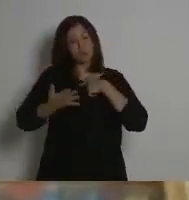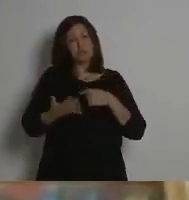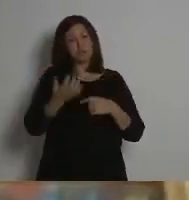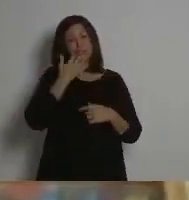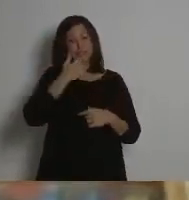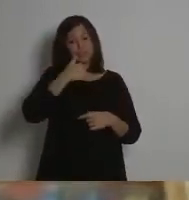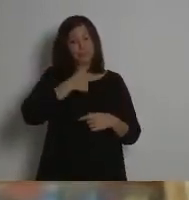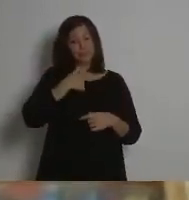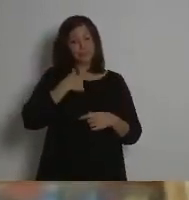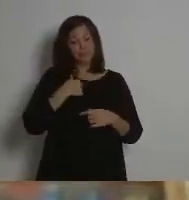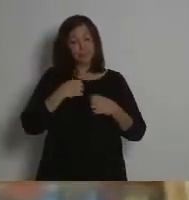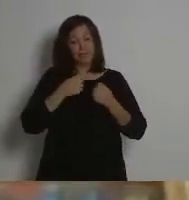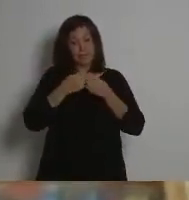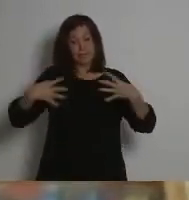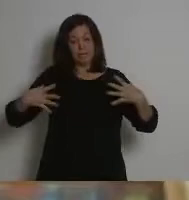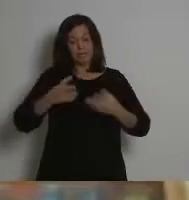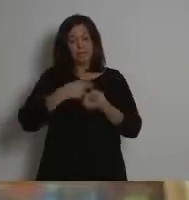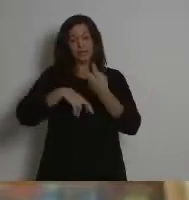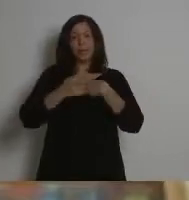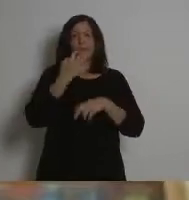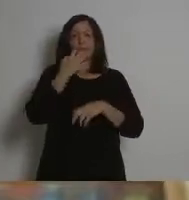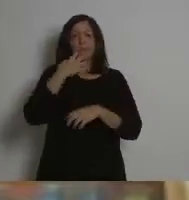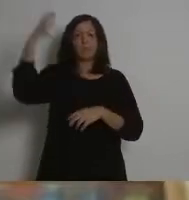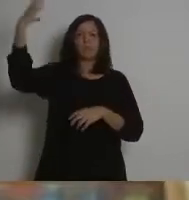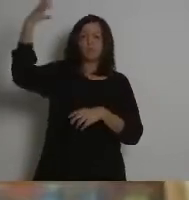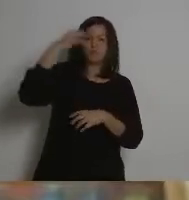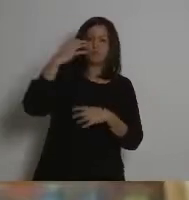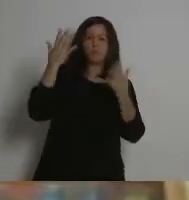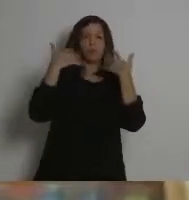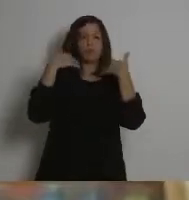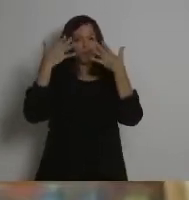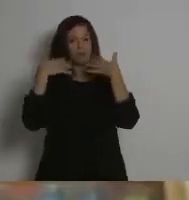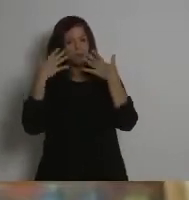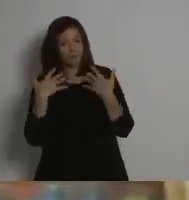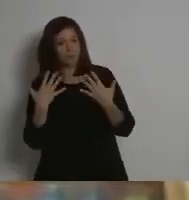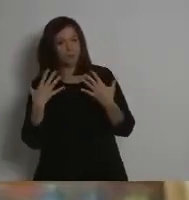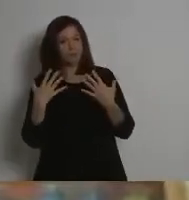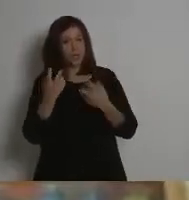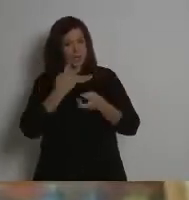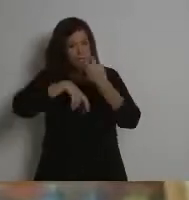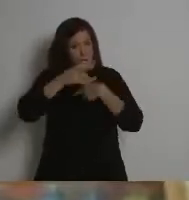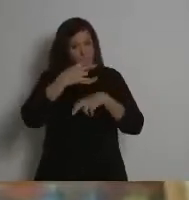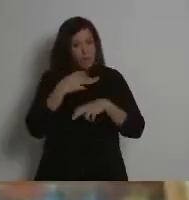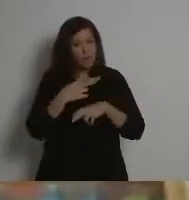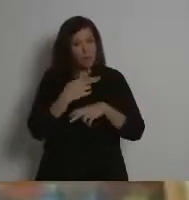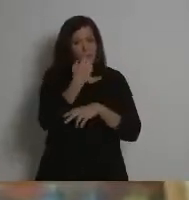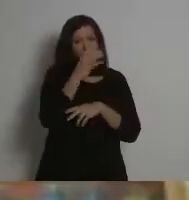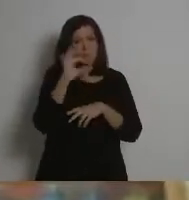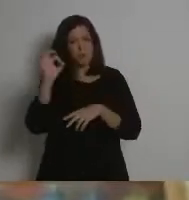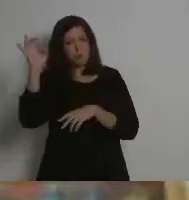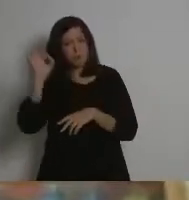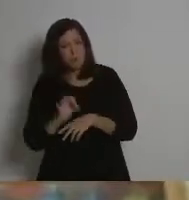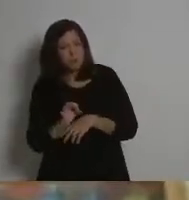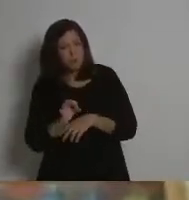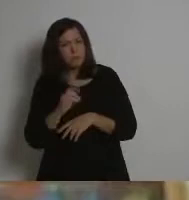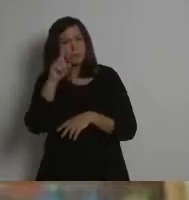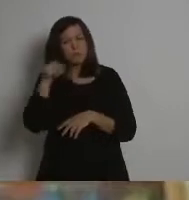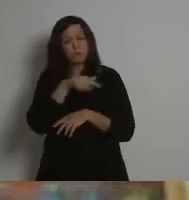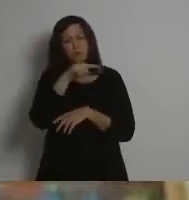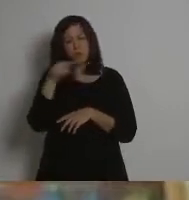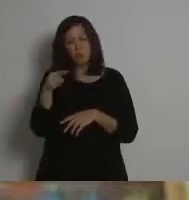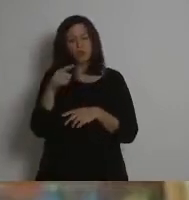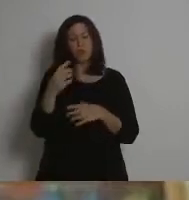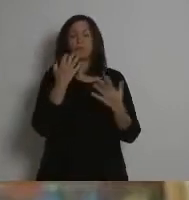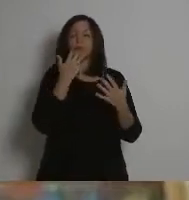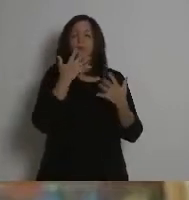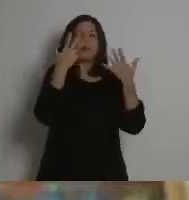estas energías renovables, la solar, la eólica, son realmente renovables. Y me explico, el sol, el viento,